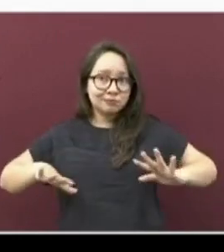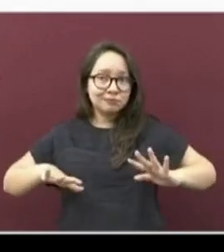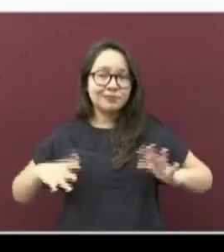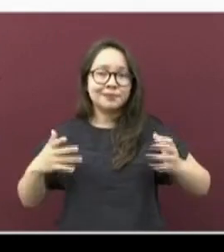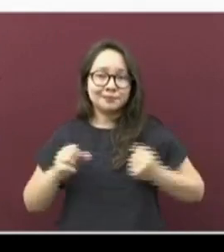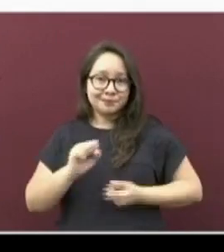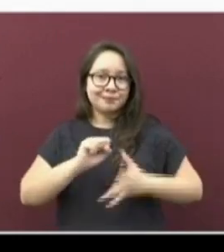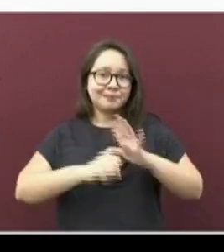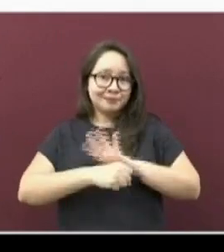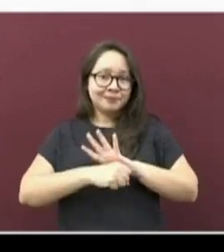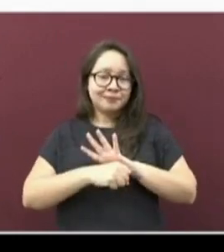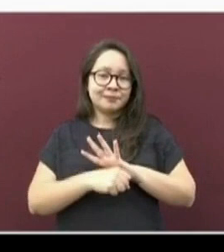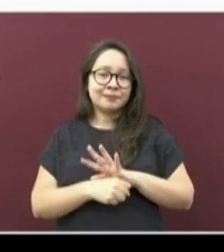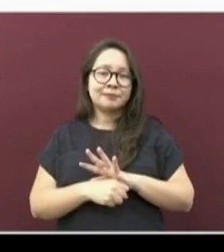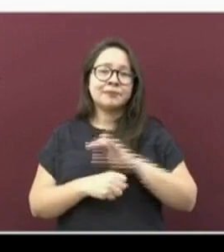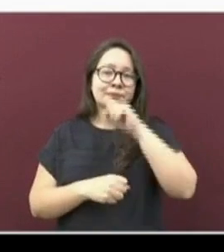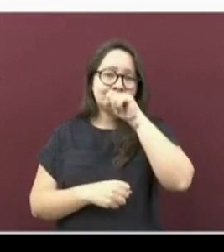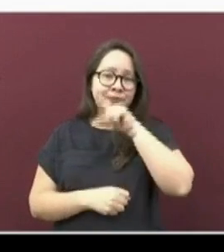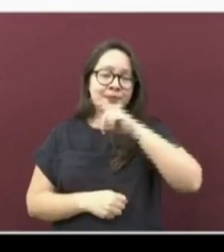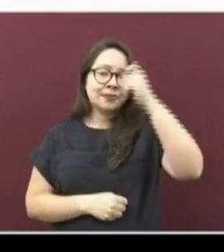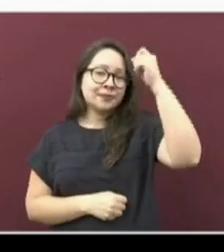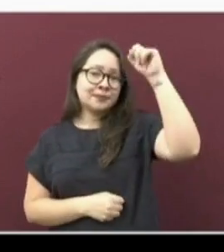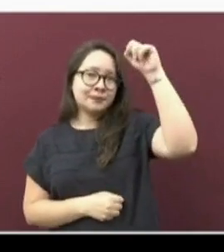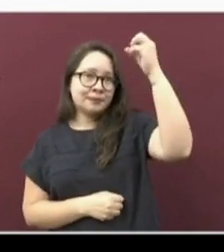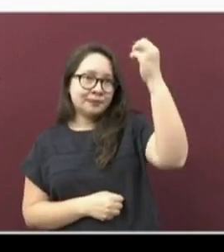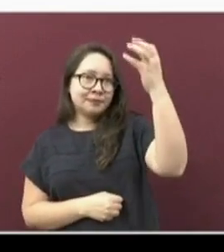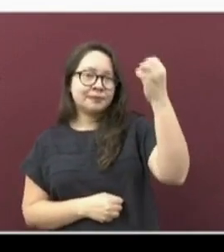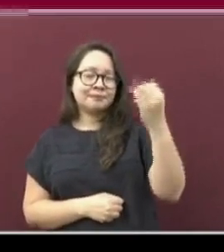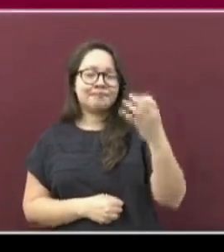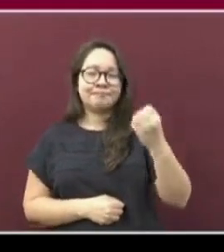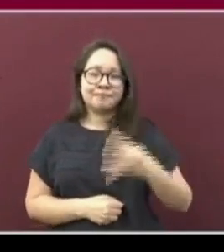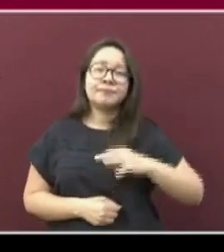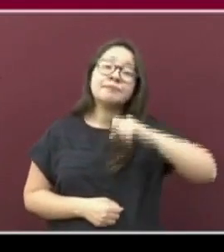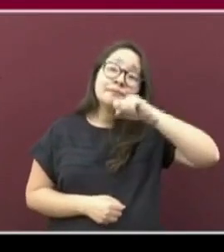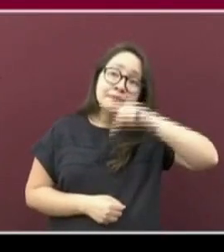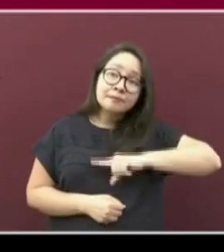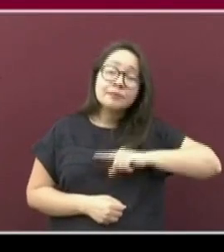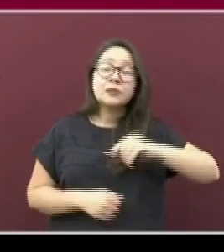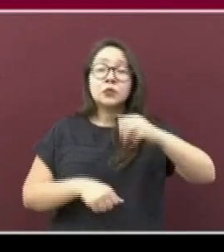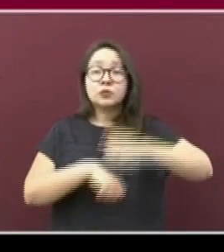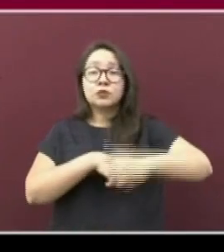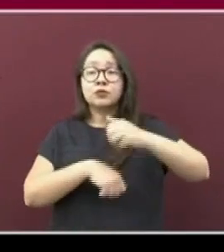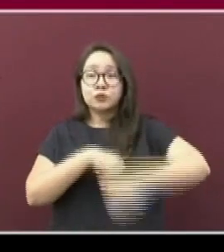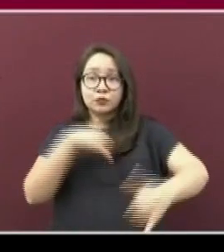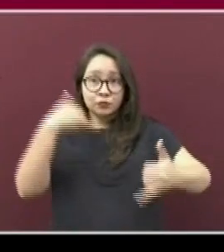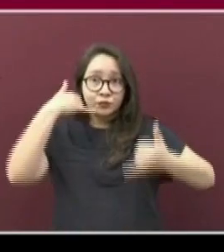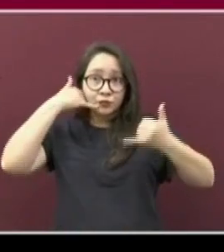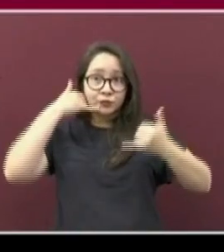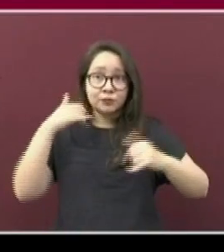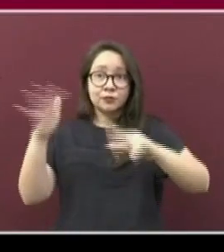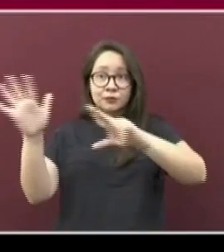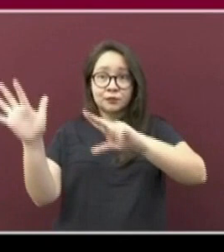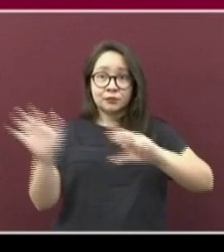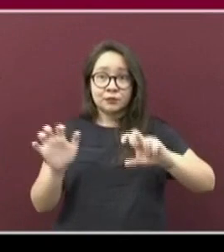la pandemia y el semáforo epidemiológico. También teléfono 800